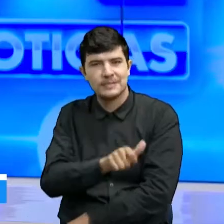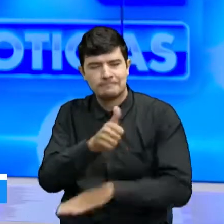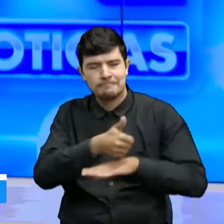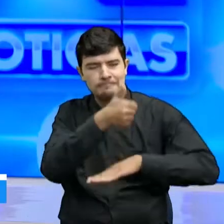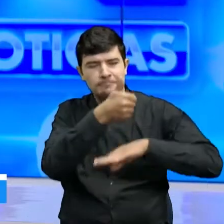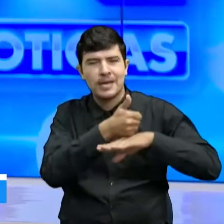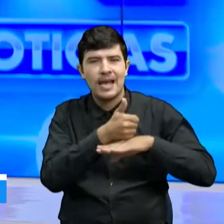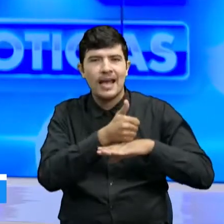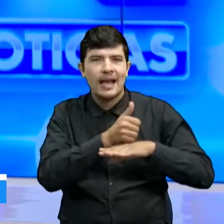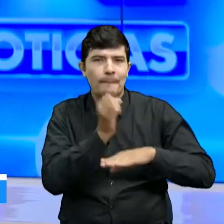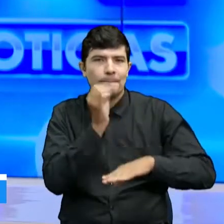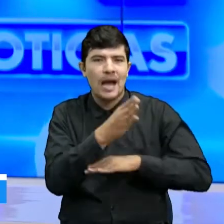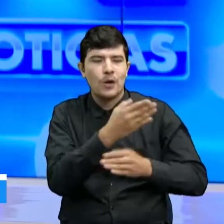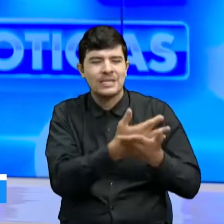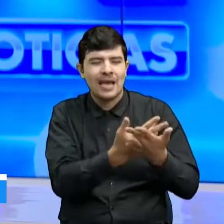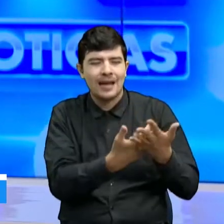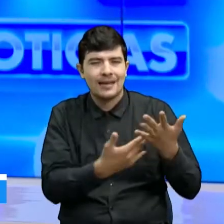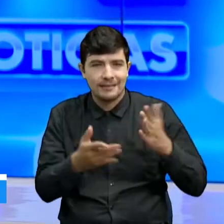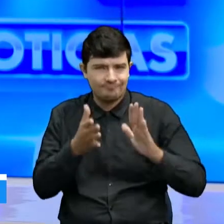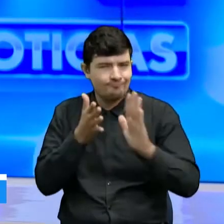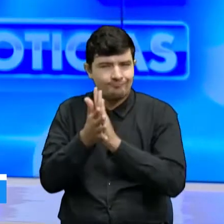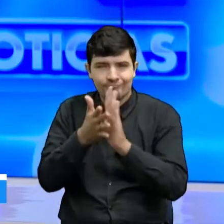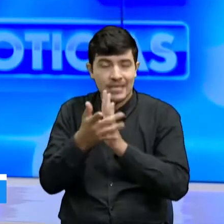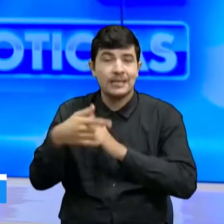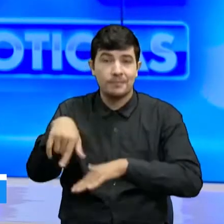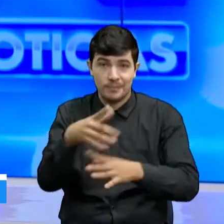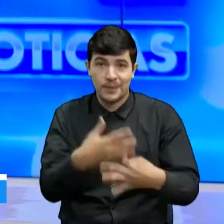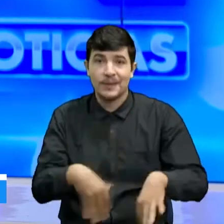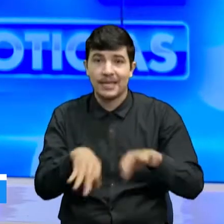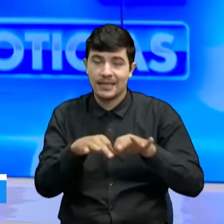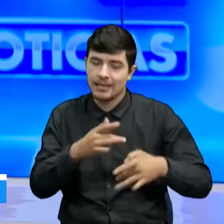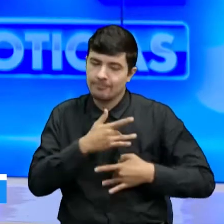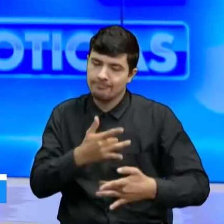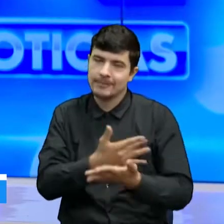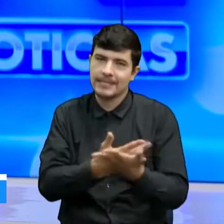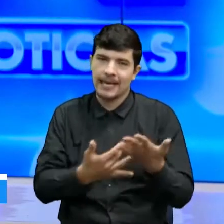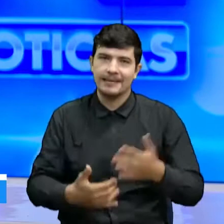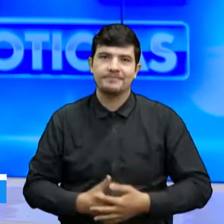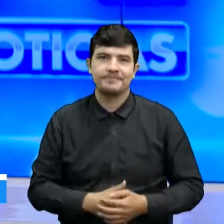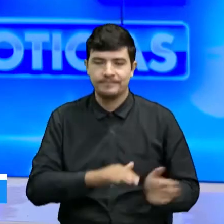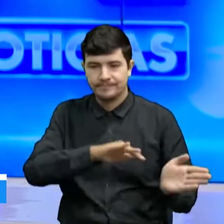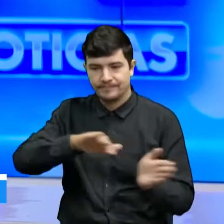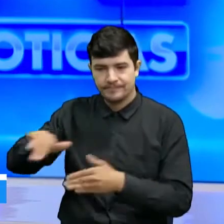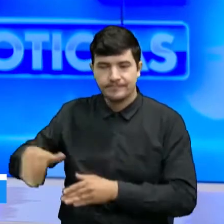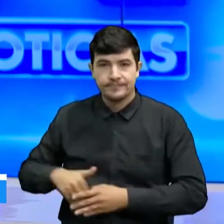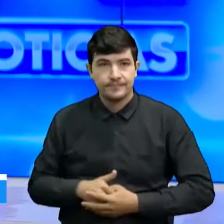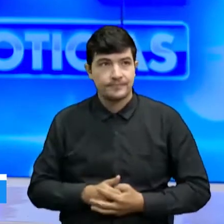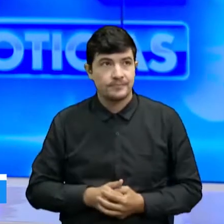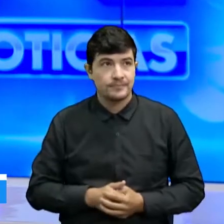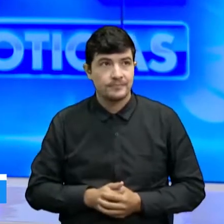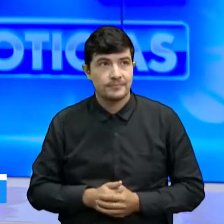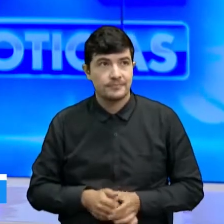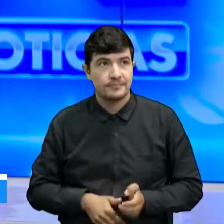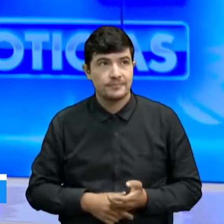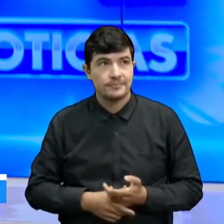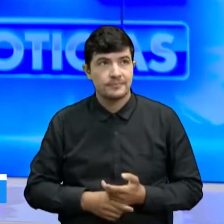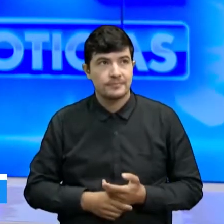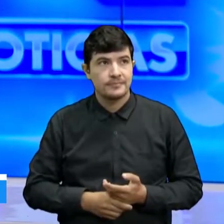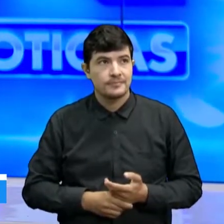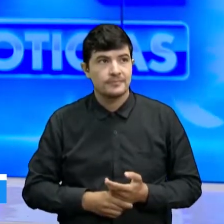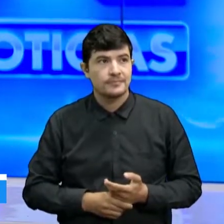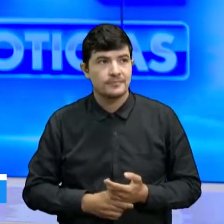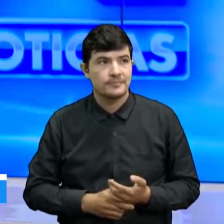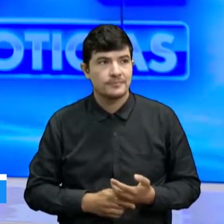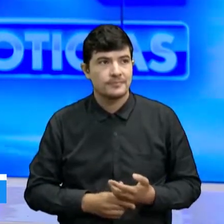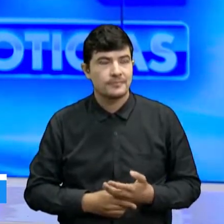Y en medio de la pandemia, una cucuteña universitaria representó a la región en Iberoamérica, siendo una de las seleccionadas para hablar del